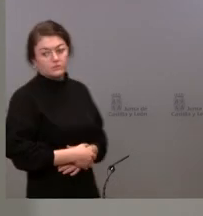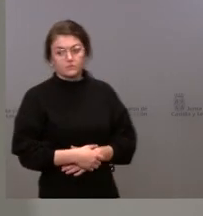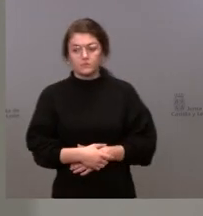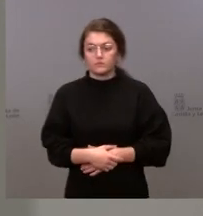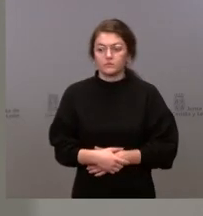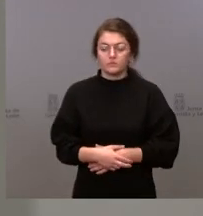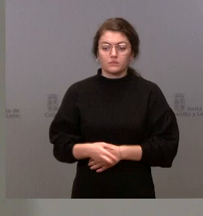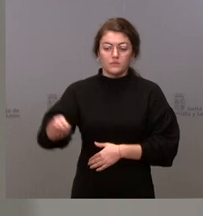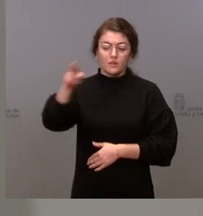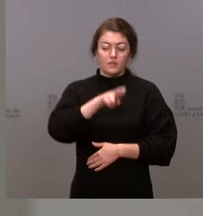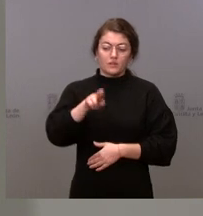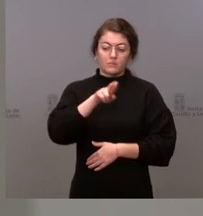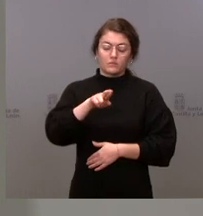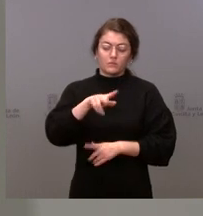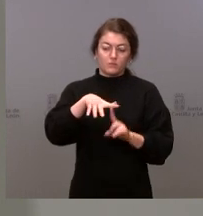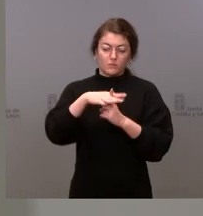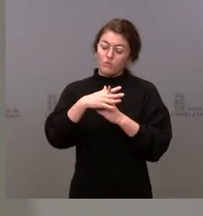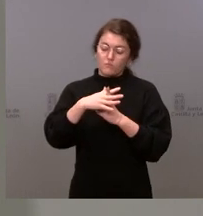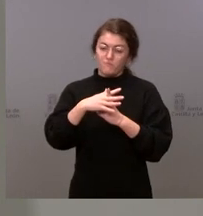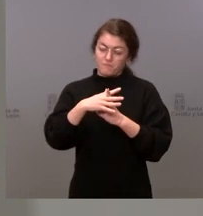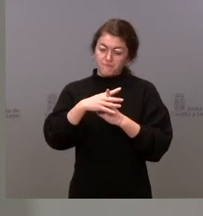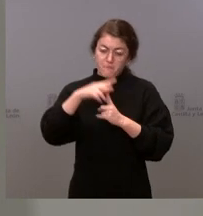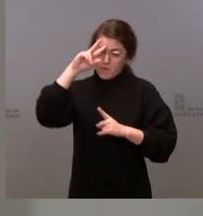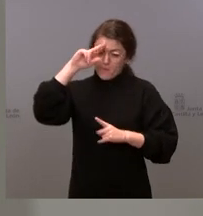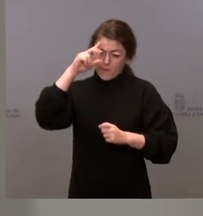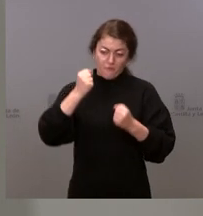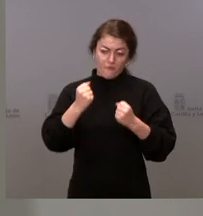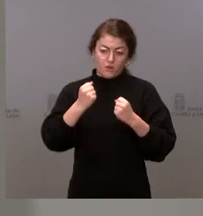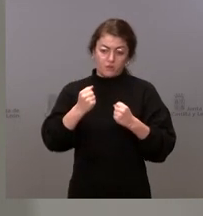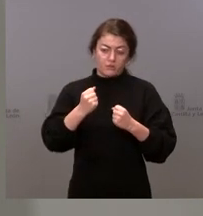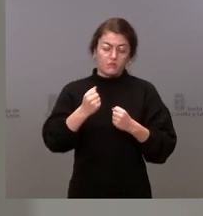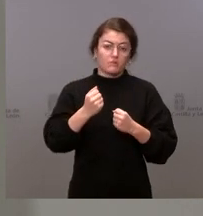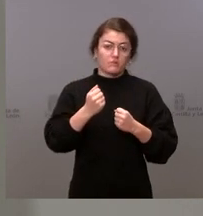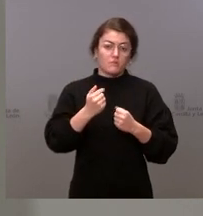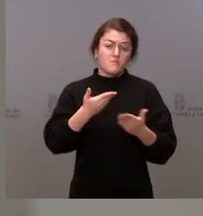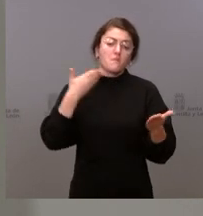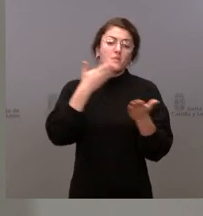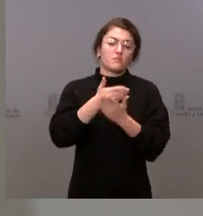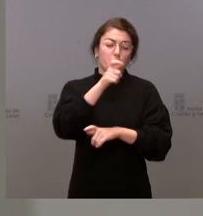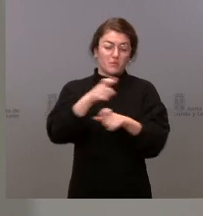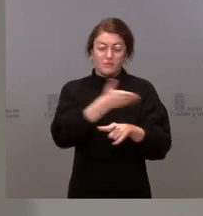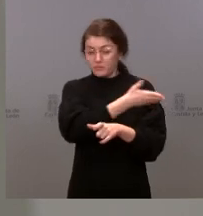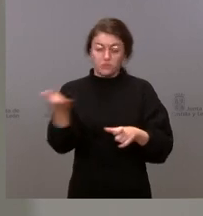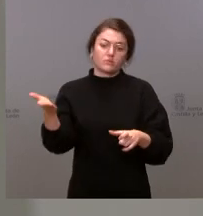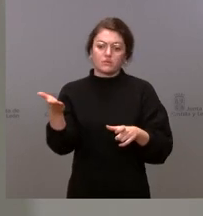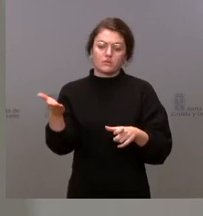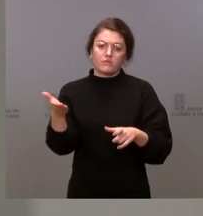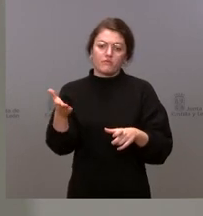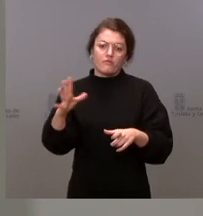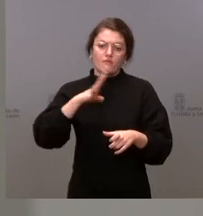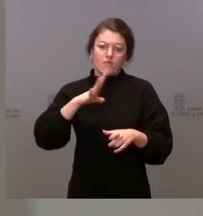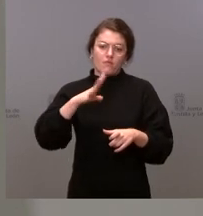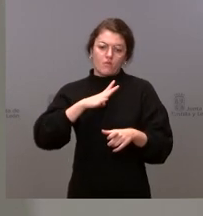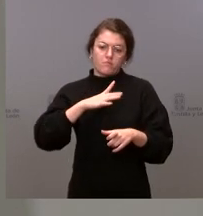altamente preocupante y pedimos a nuestra población que extreme las medidas de